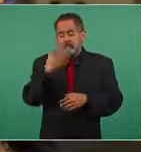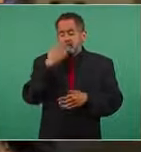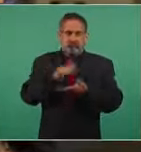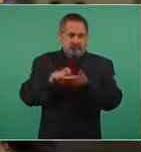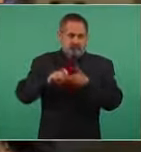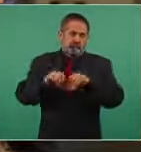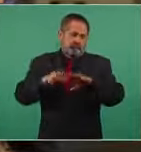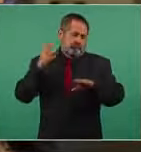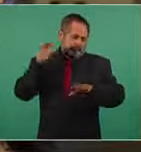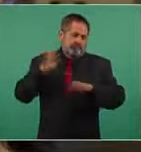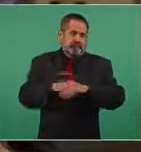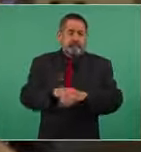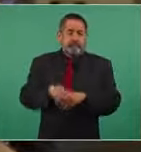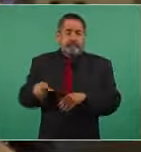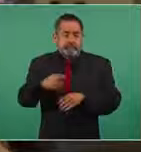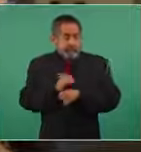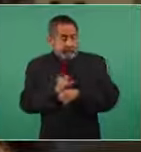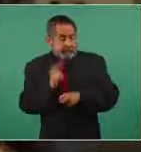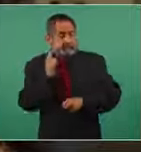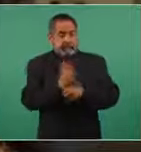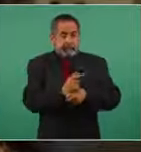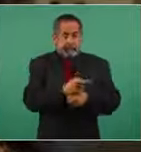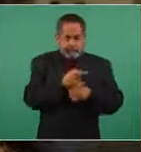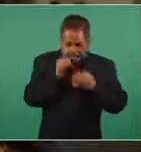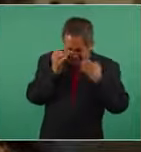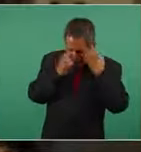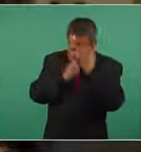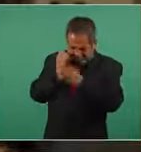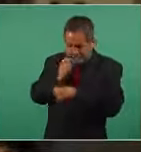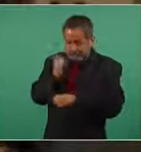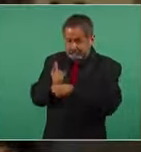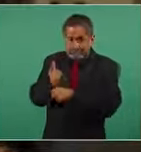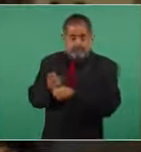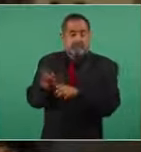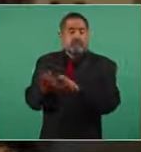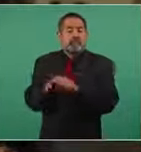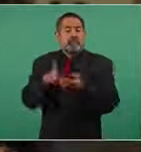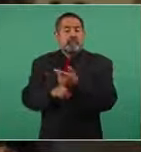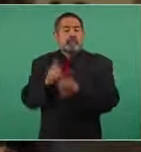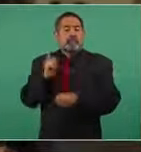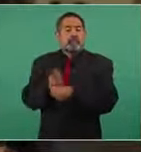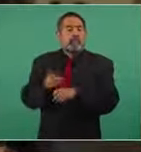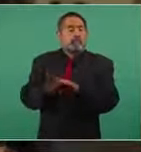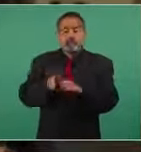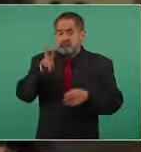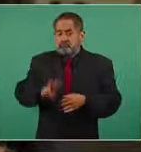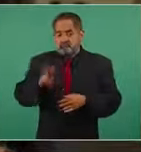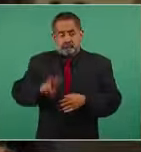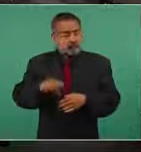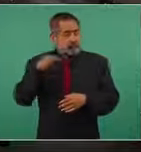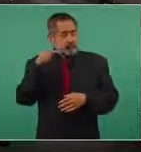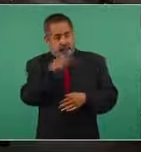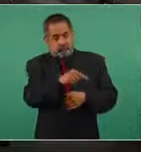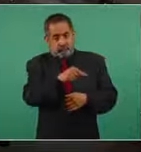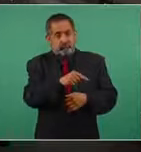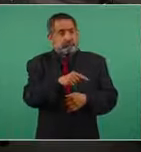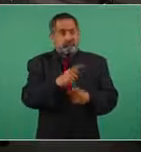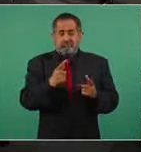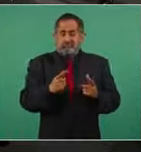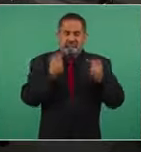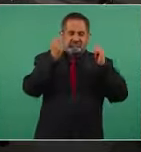esa revista tiene acceso a los primeros peritajes que se hicieron y en donde determinan que efectivamente fue una